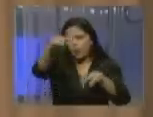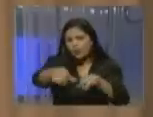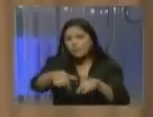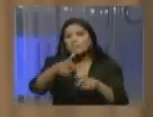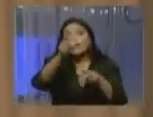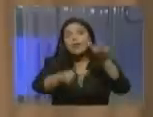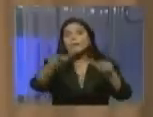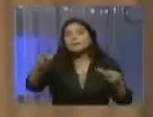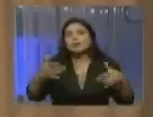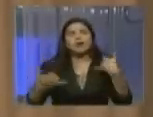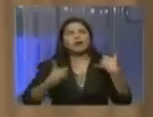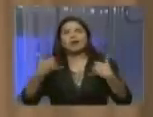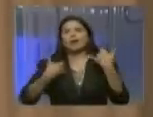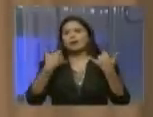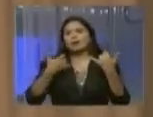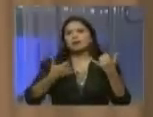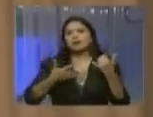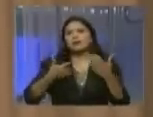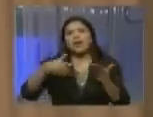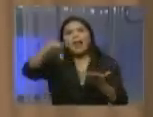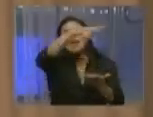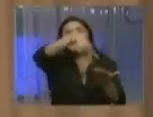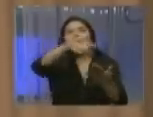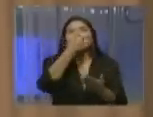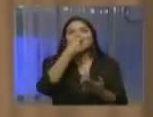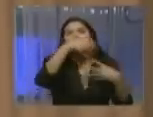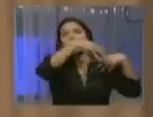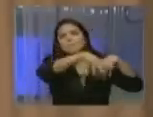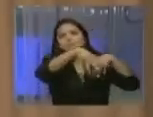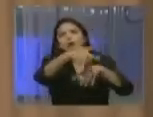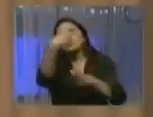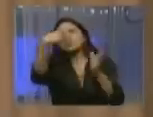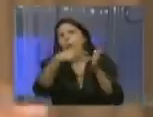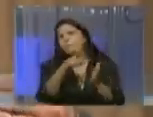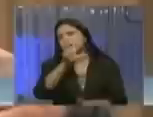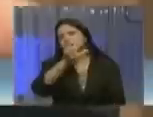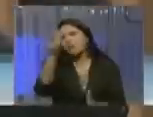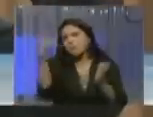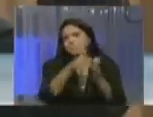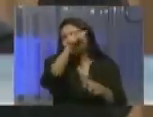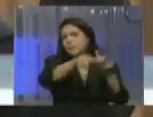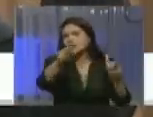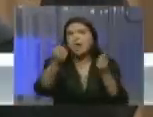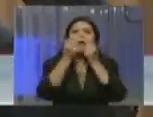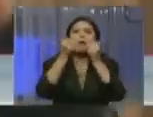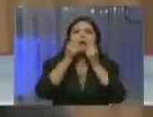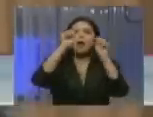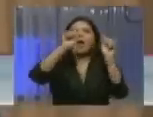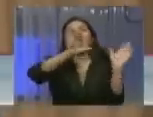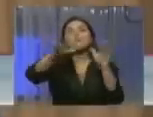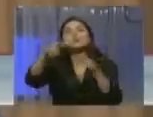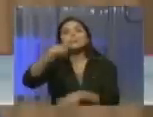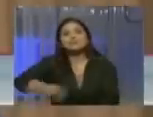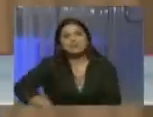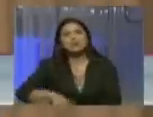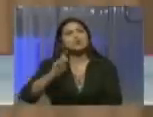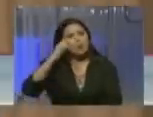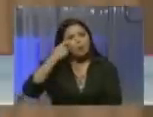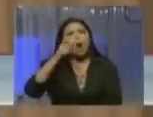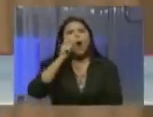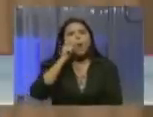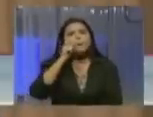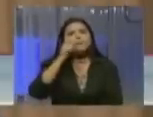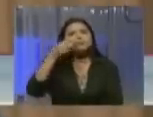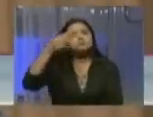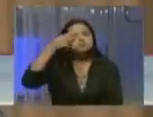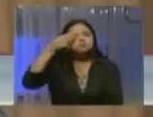La gente desesperada buscando salir y en la plaza verde había una manifestación, unas 2.000, 3.000 personas manifestando a favor de Gafi. Recuerdo que así más se la sacó el profesor Walter